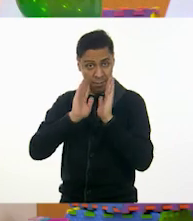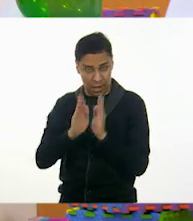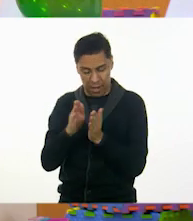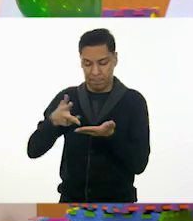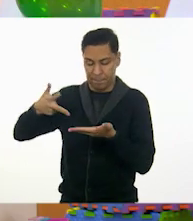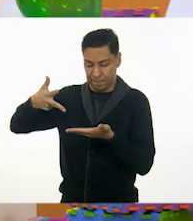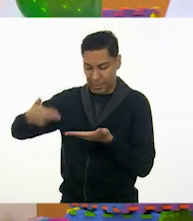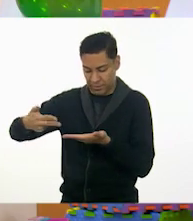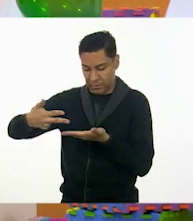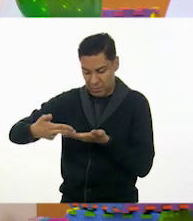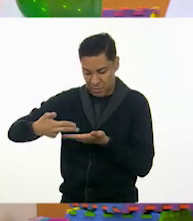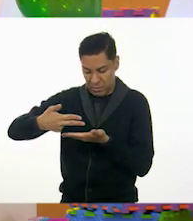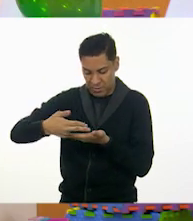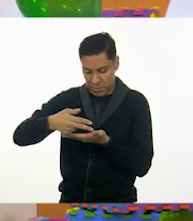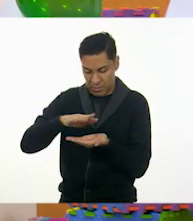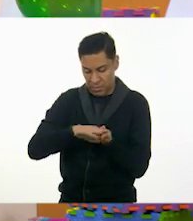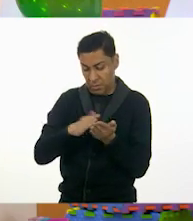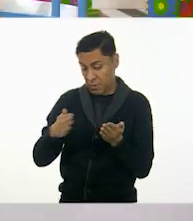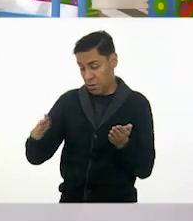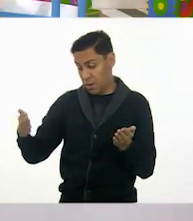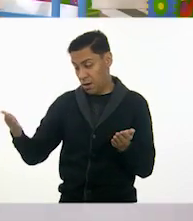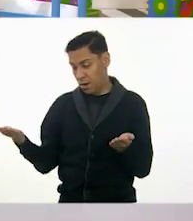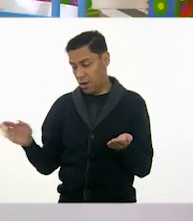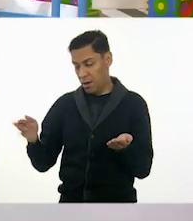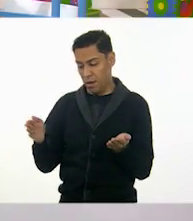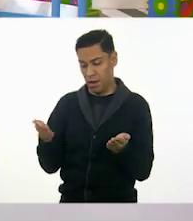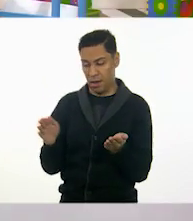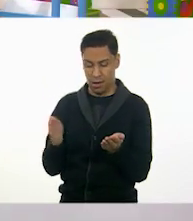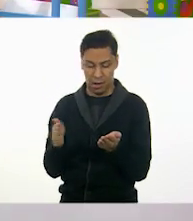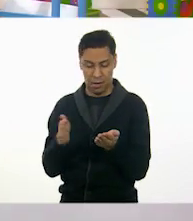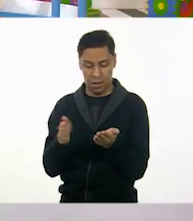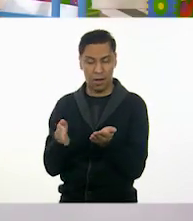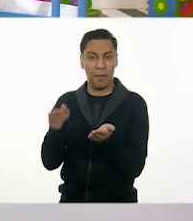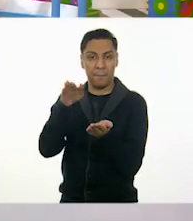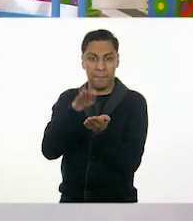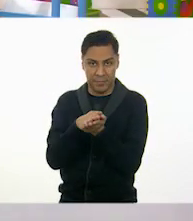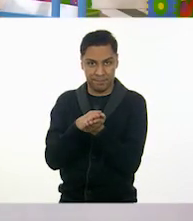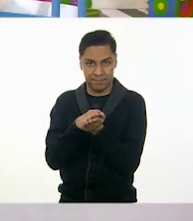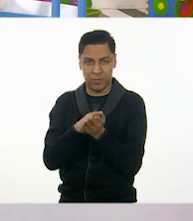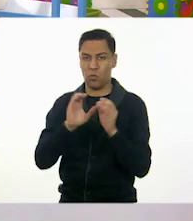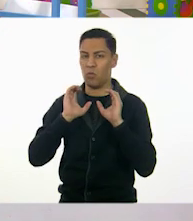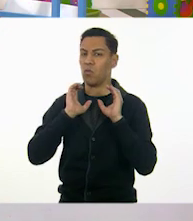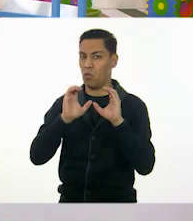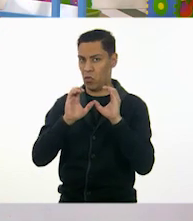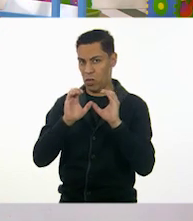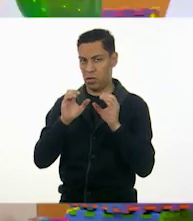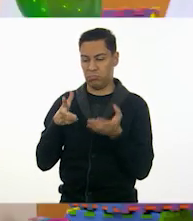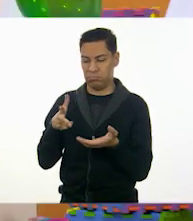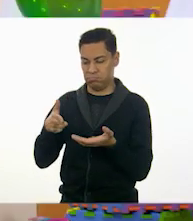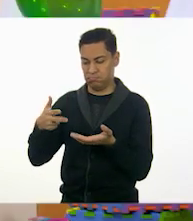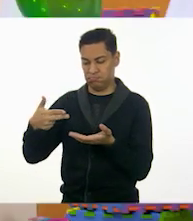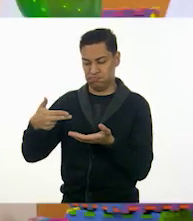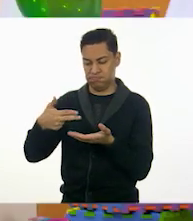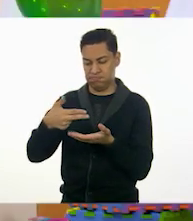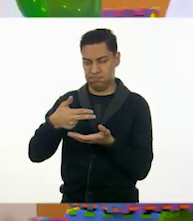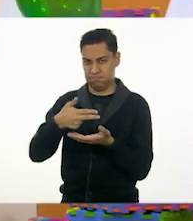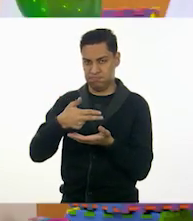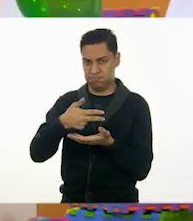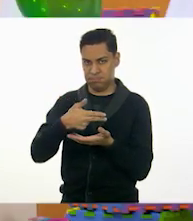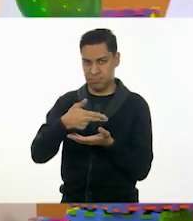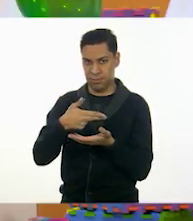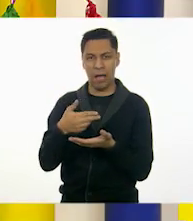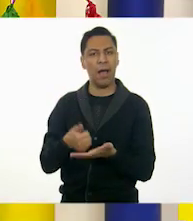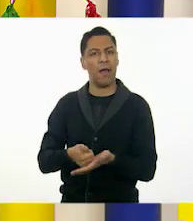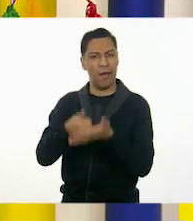Ok. Tú vas a ir jugando. Todo lo hacemos con mucho cuidado. Sí, ahí también tenemos que